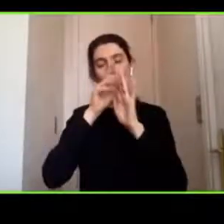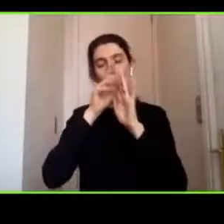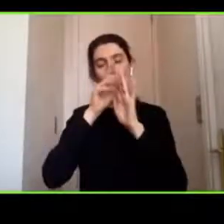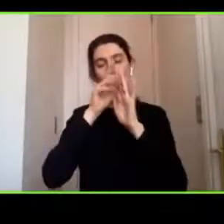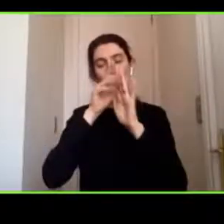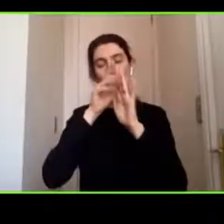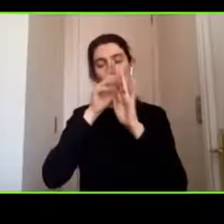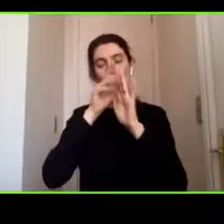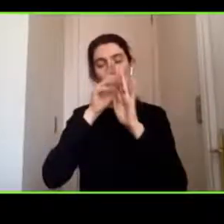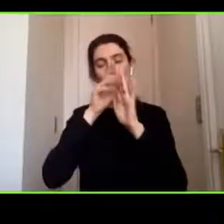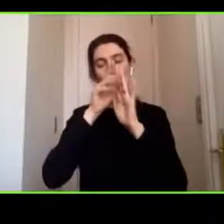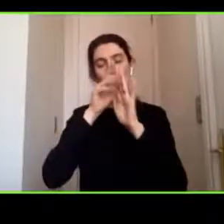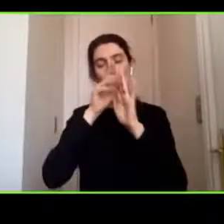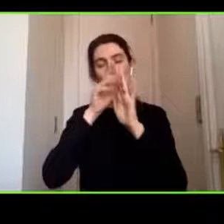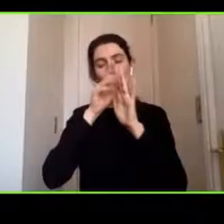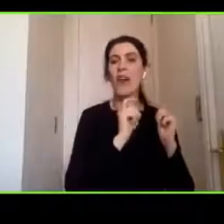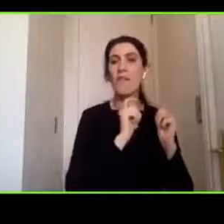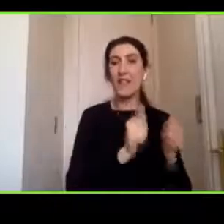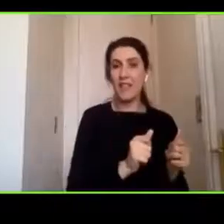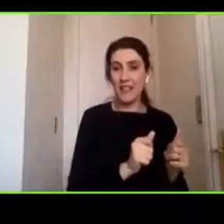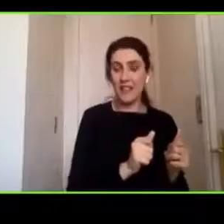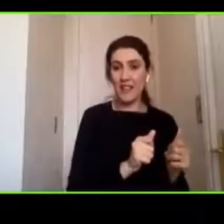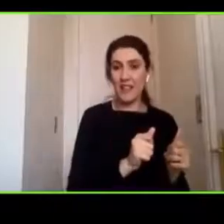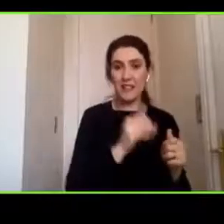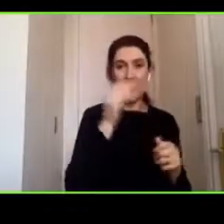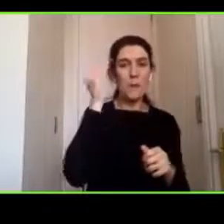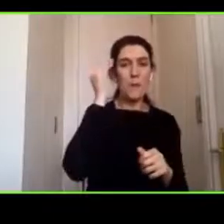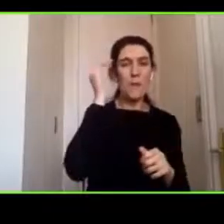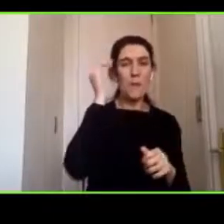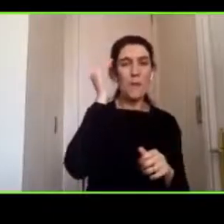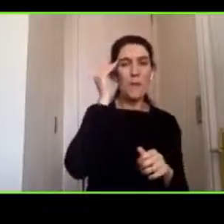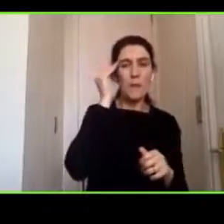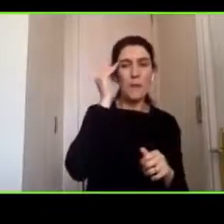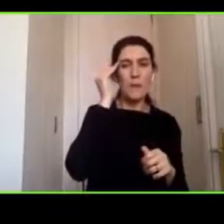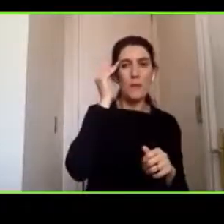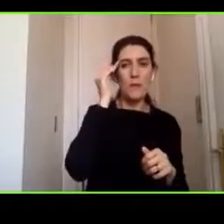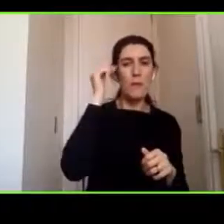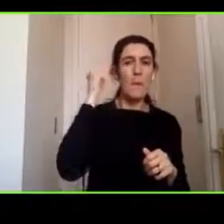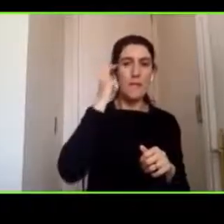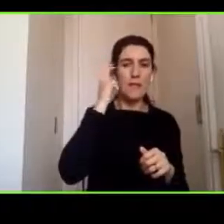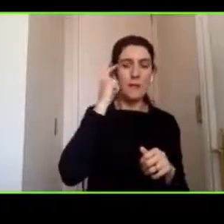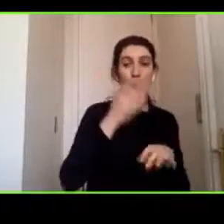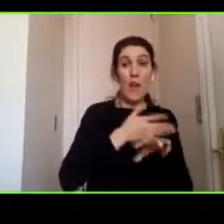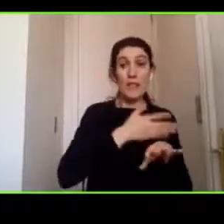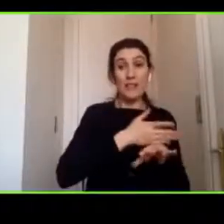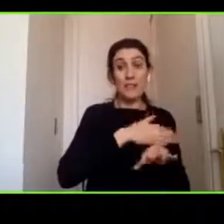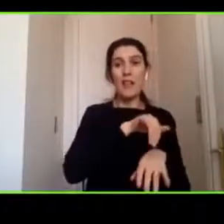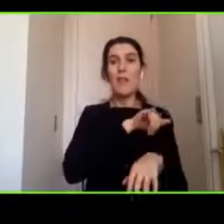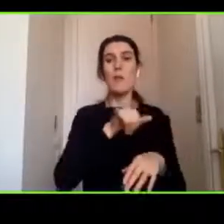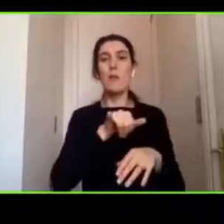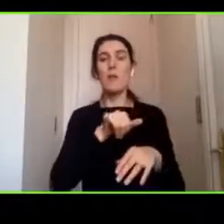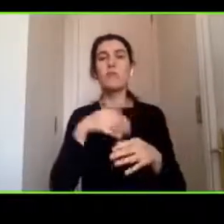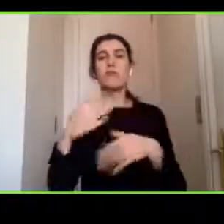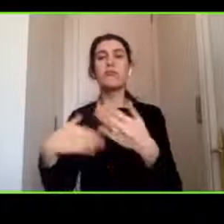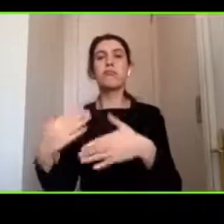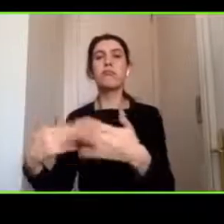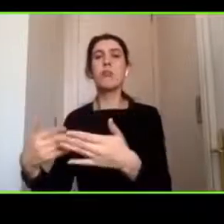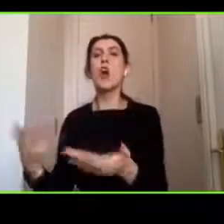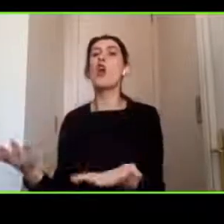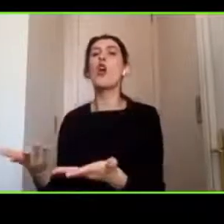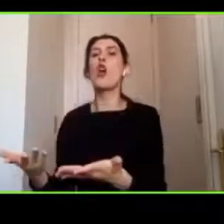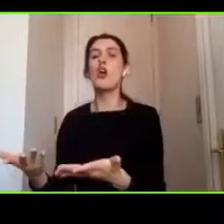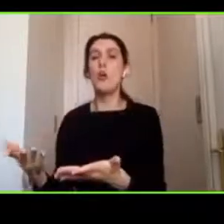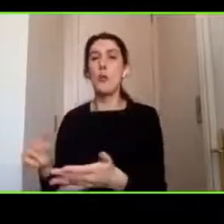cognitivas antes de la injuria y su evolución posterior para estar pendiente